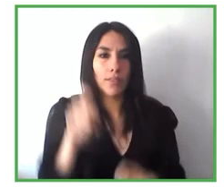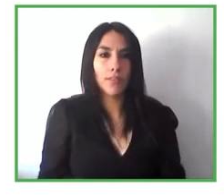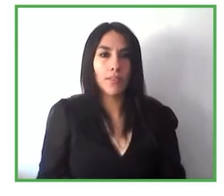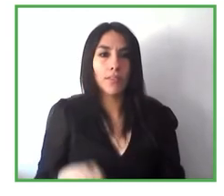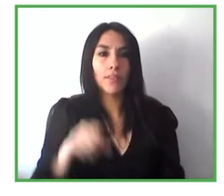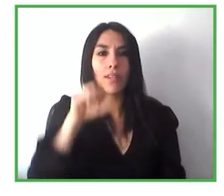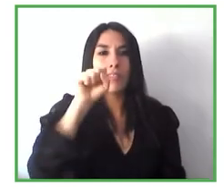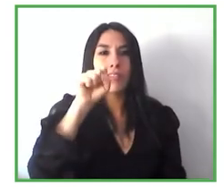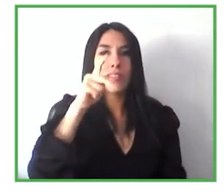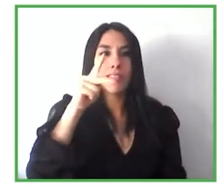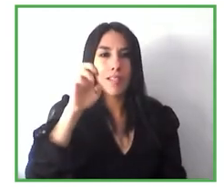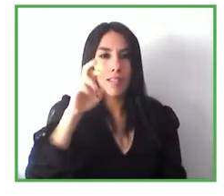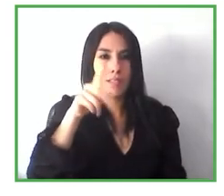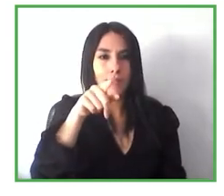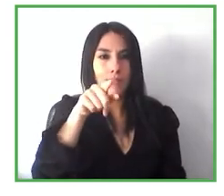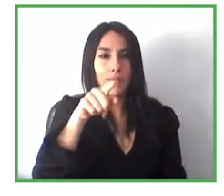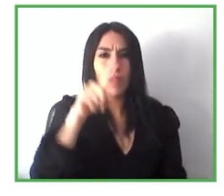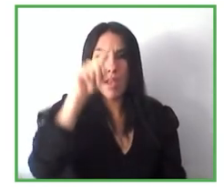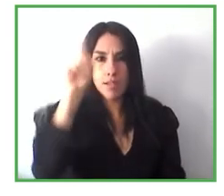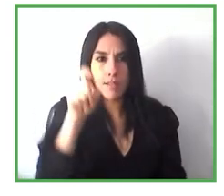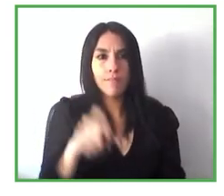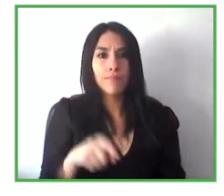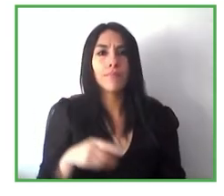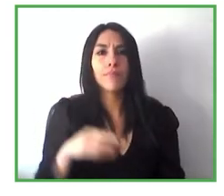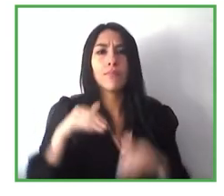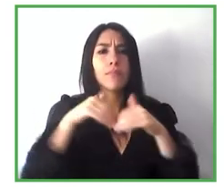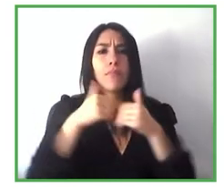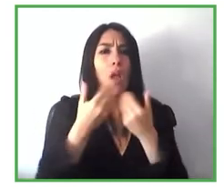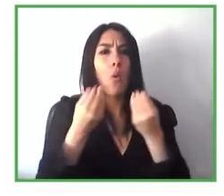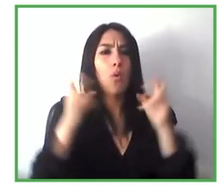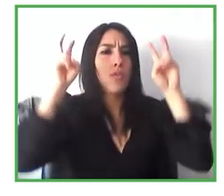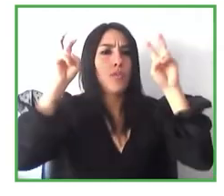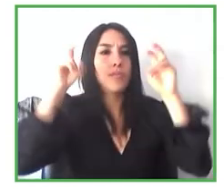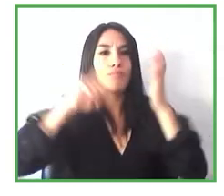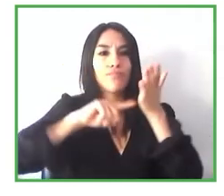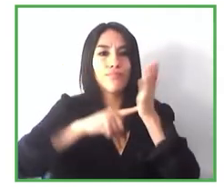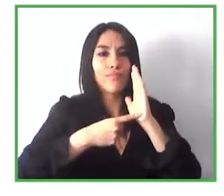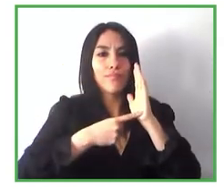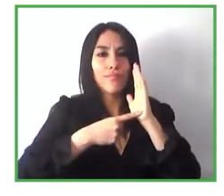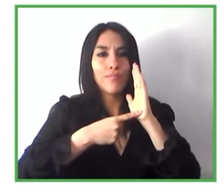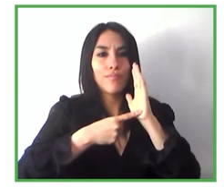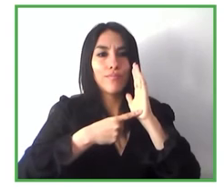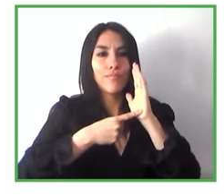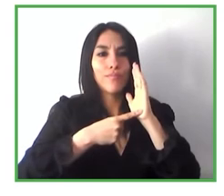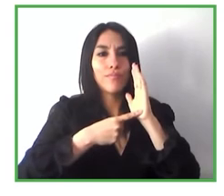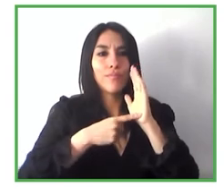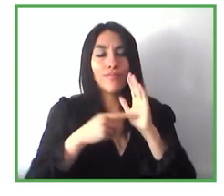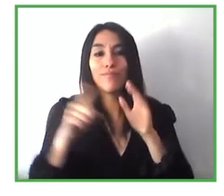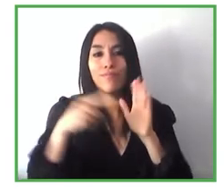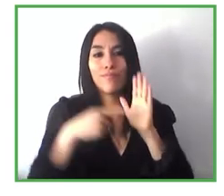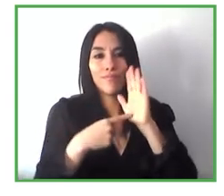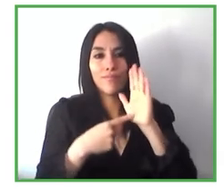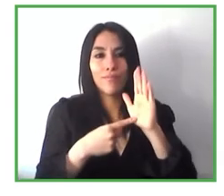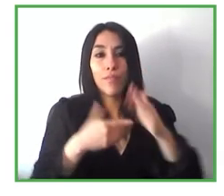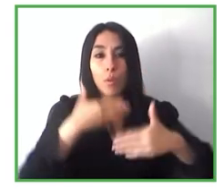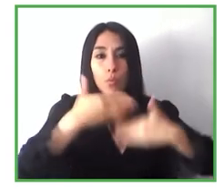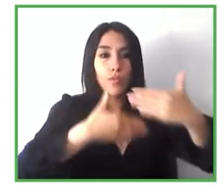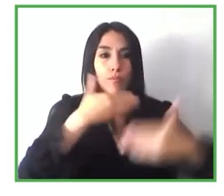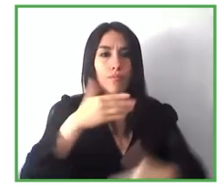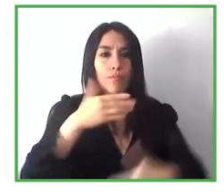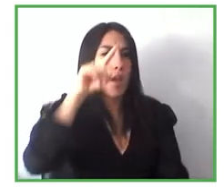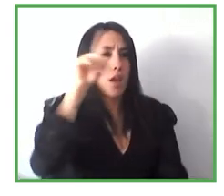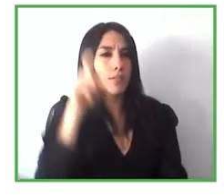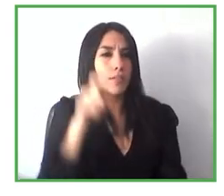en cuanto a la tecnología Sing AI que nos ha presentado realmente una pregunta parecida a la que le formo a Raúl o sea ¿cómo tiene